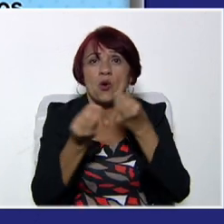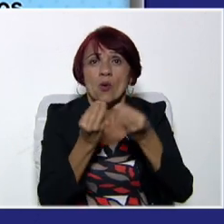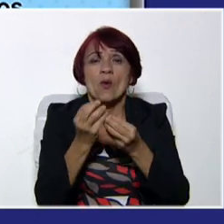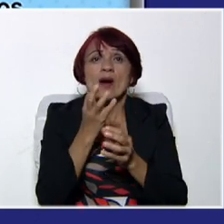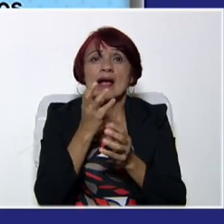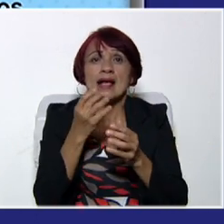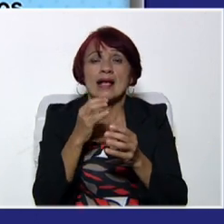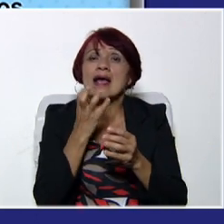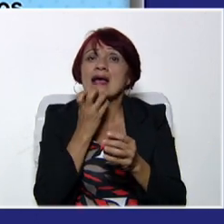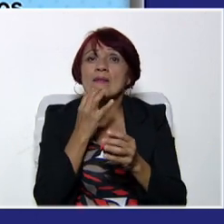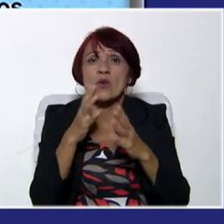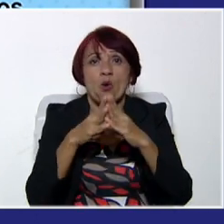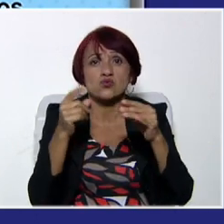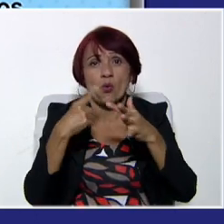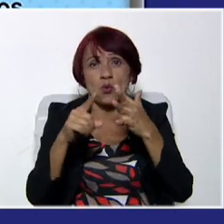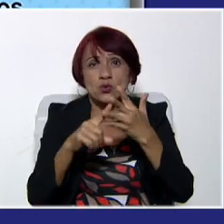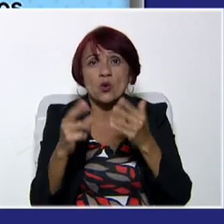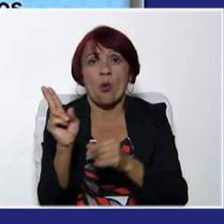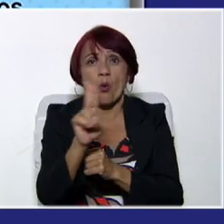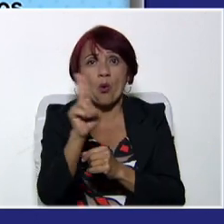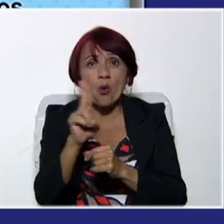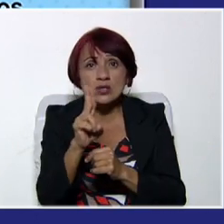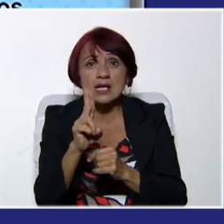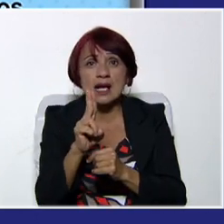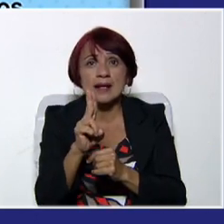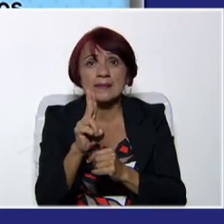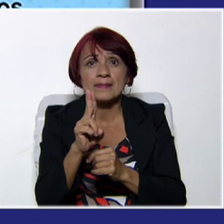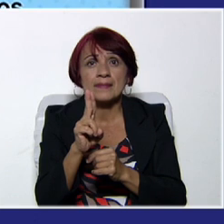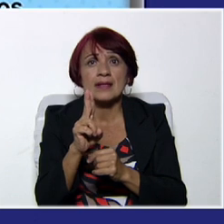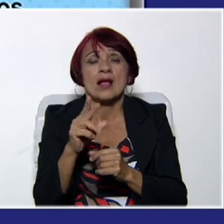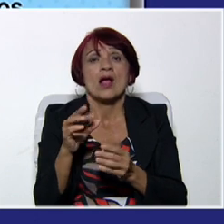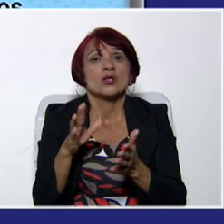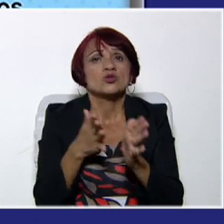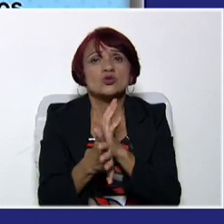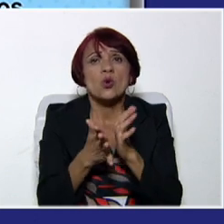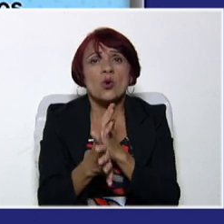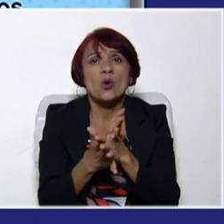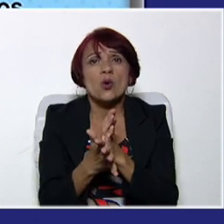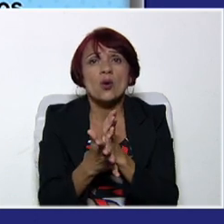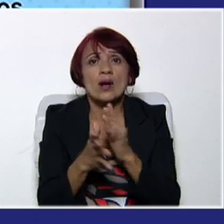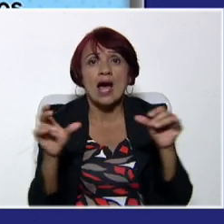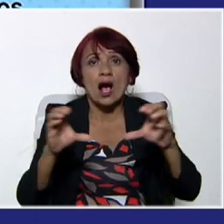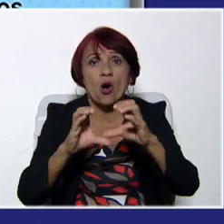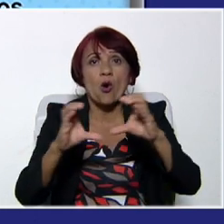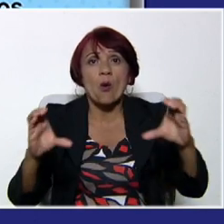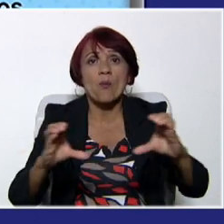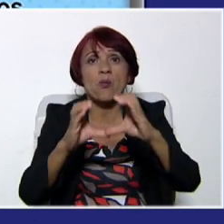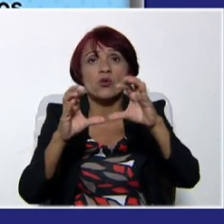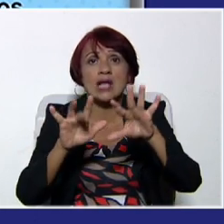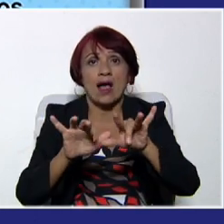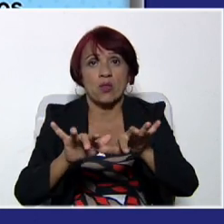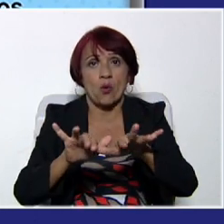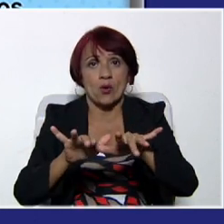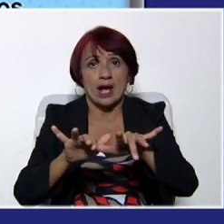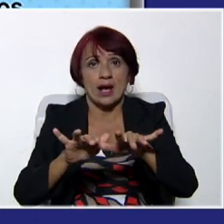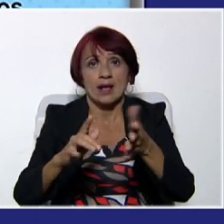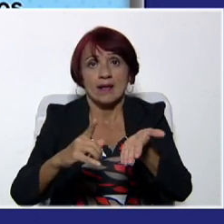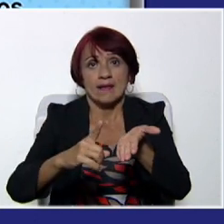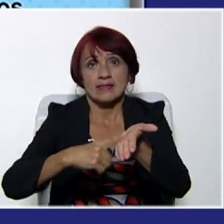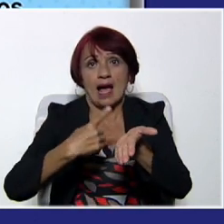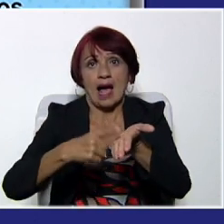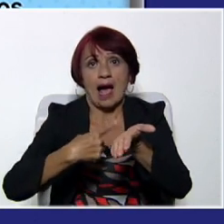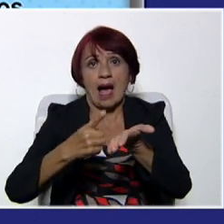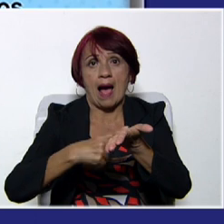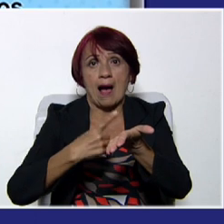Estos medios electrónicos son los que se utilizan a través de, sobre todo, el computador, tableta y